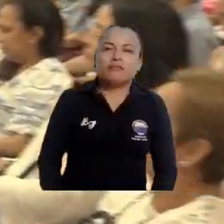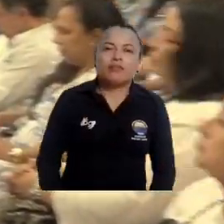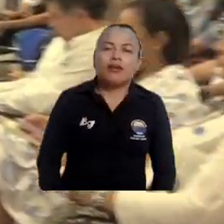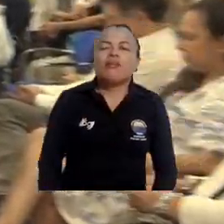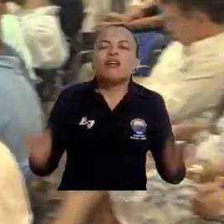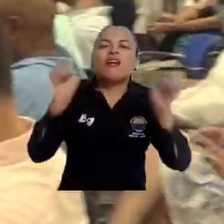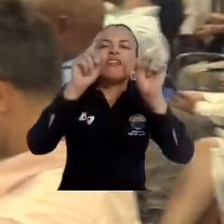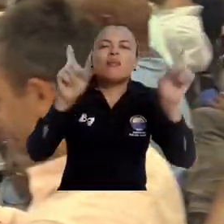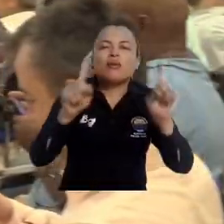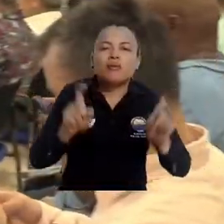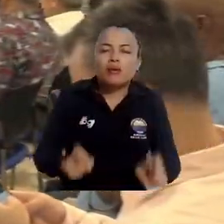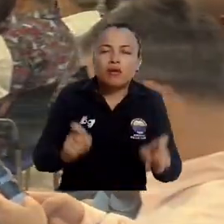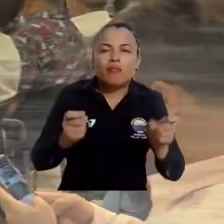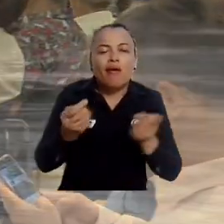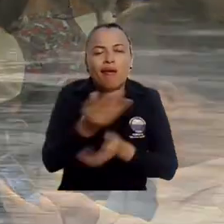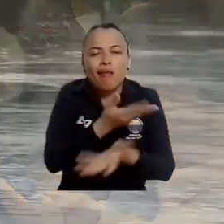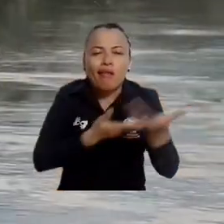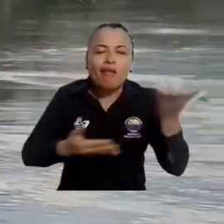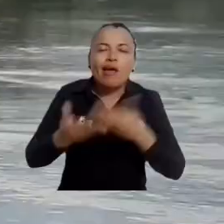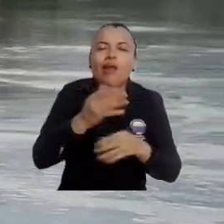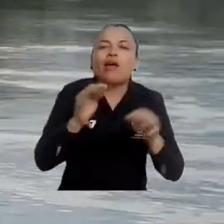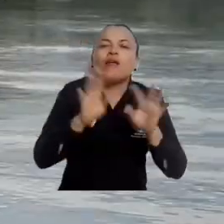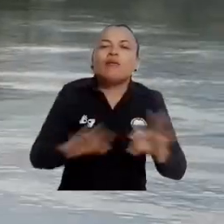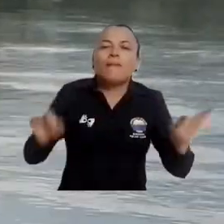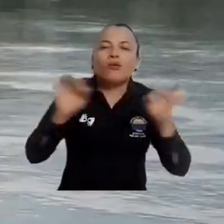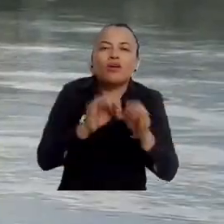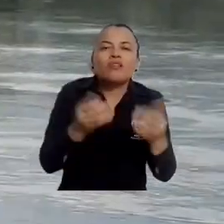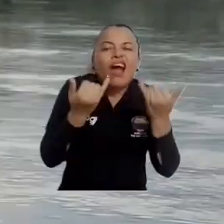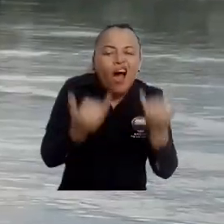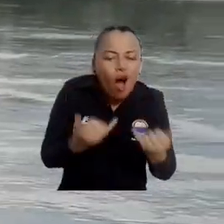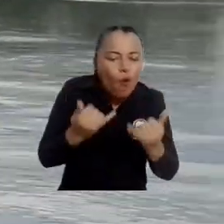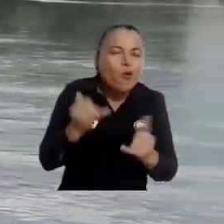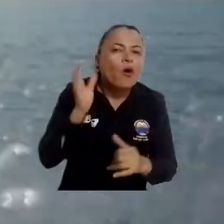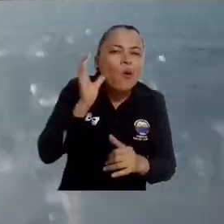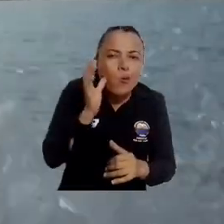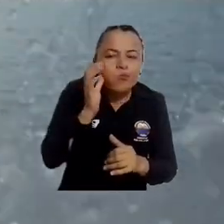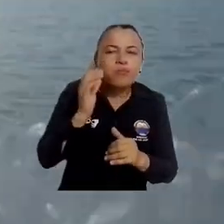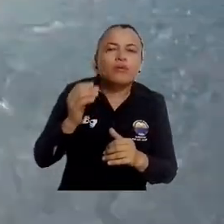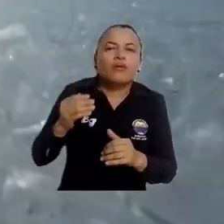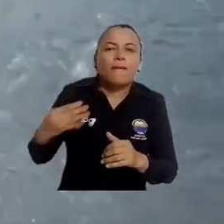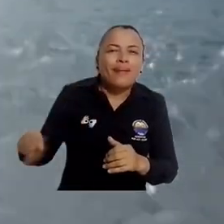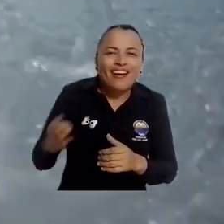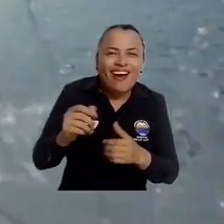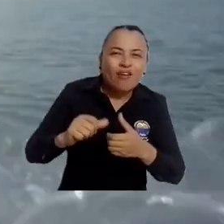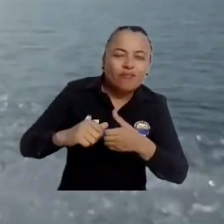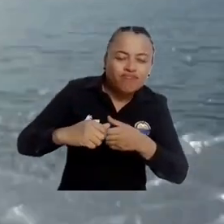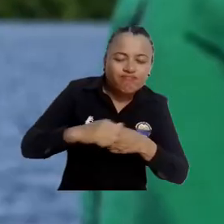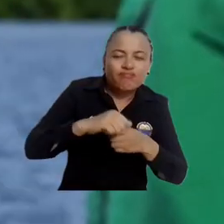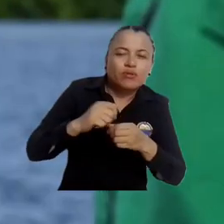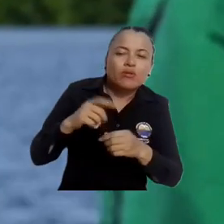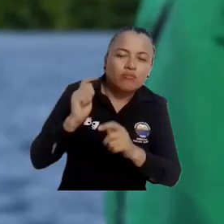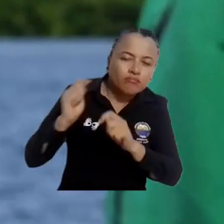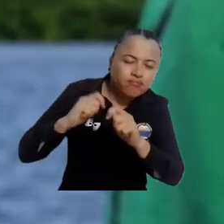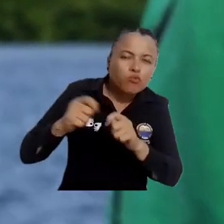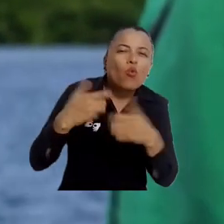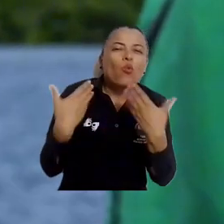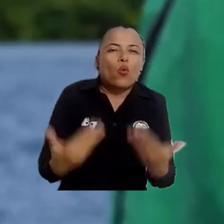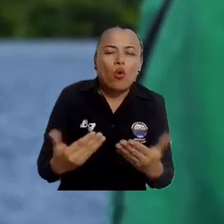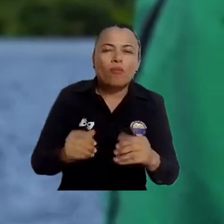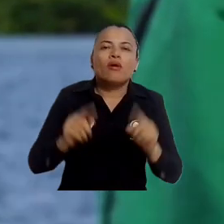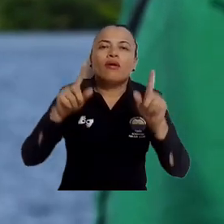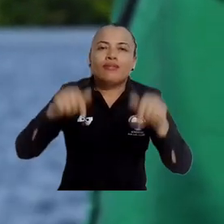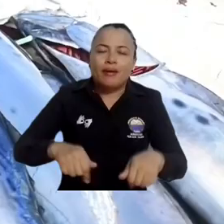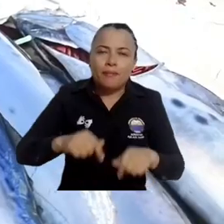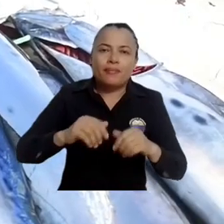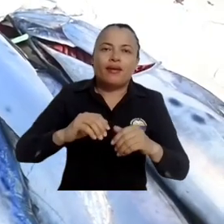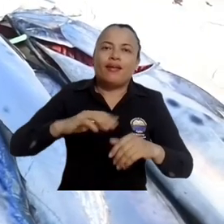Entre las temáticas analizadas se destacó el estado de la pesquería de atún en Colombia, sus proyecciones, el derecho del mar y las